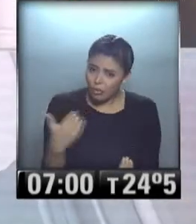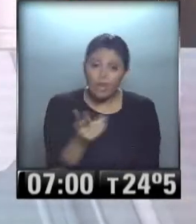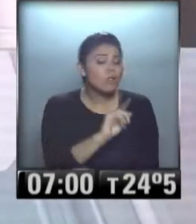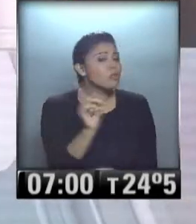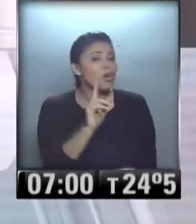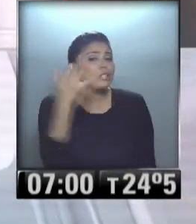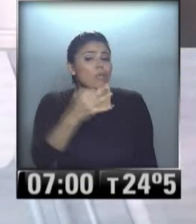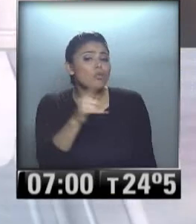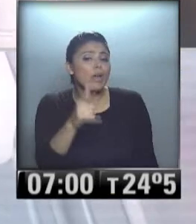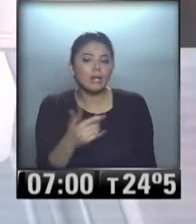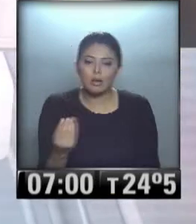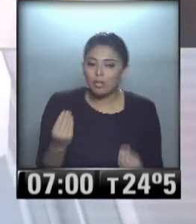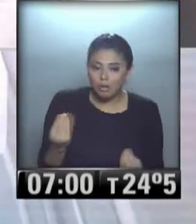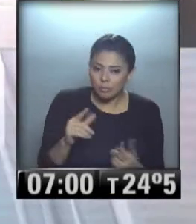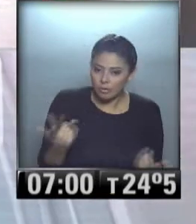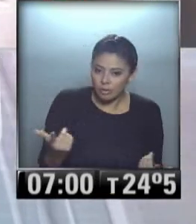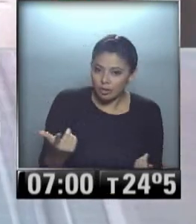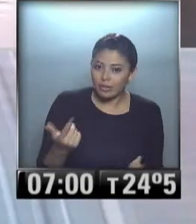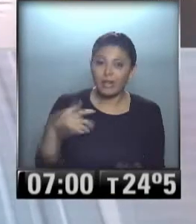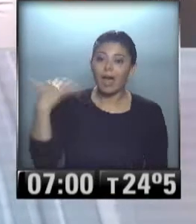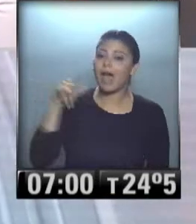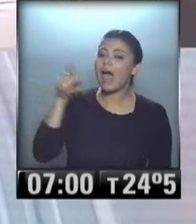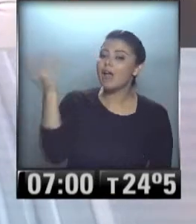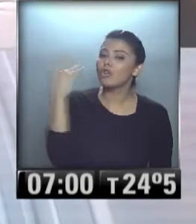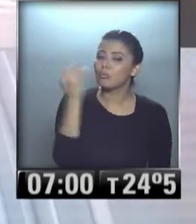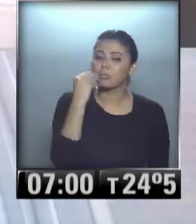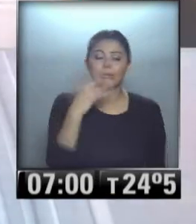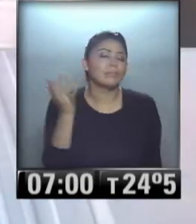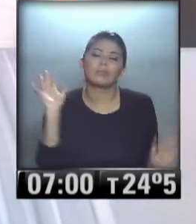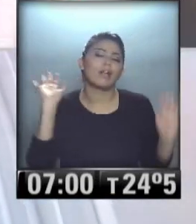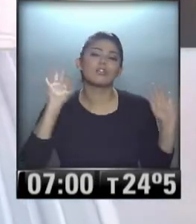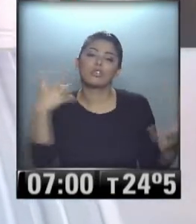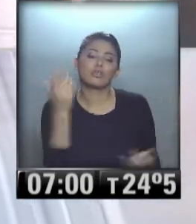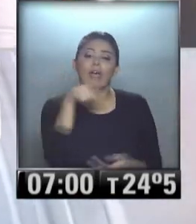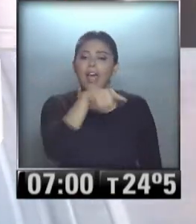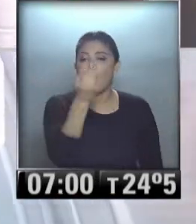hay una seguridad. ¿Cómo no hay una seguridad? Se lo va a comer por la temperatura de seguridad. Bueno, no hay pan dulce para Alejandro, hay títulos.